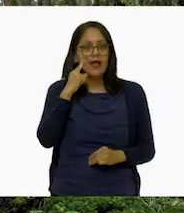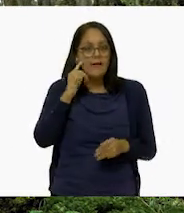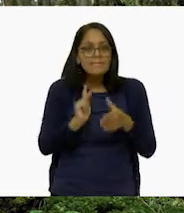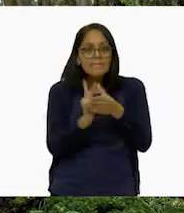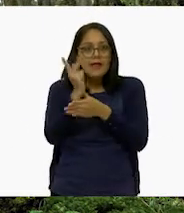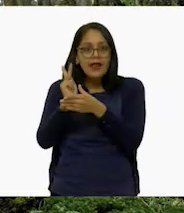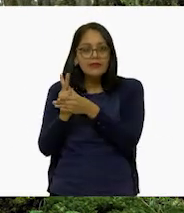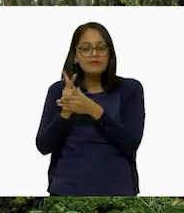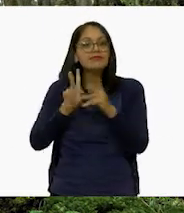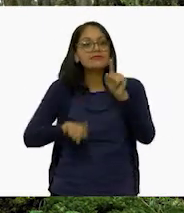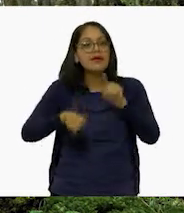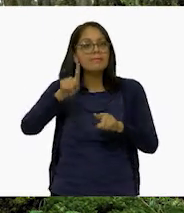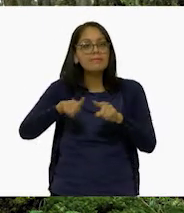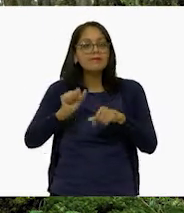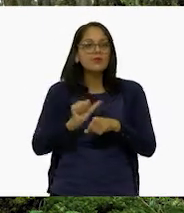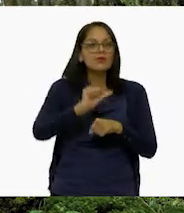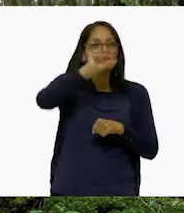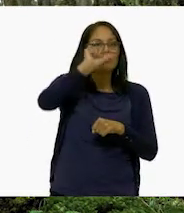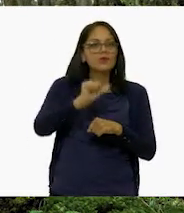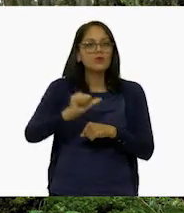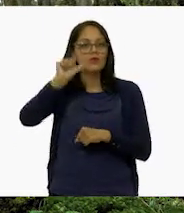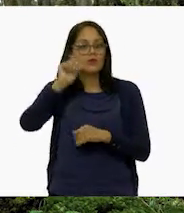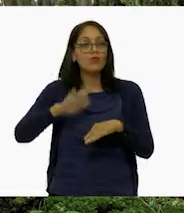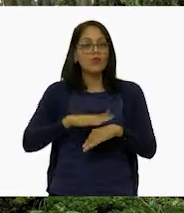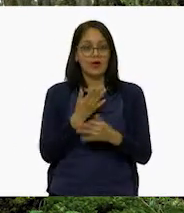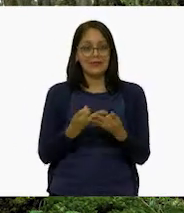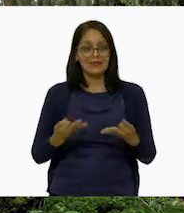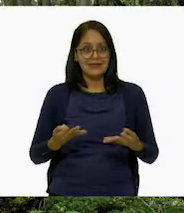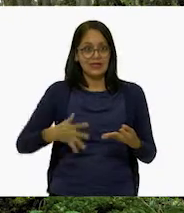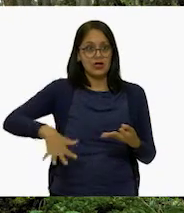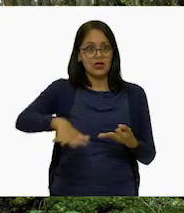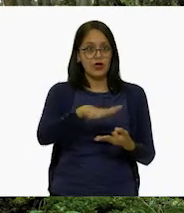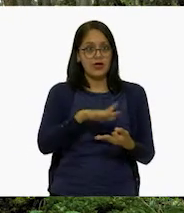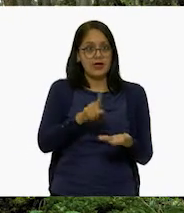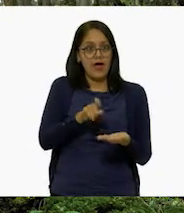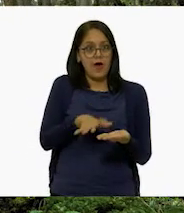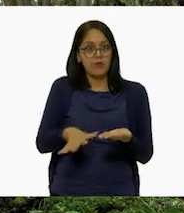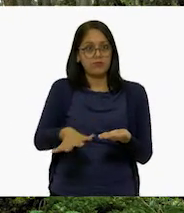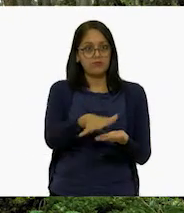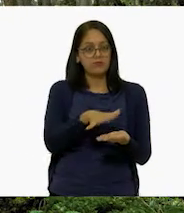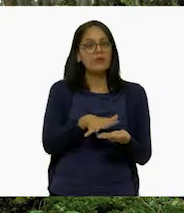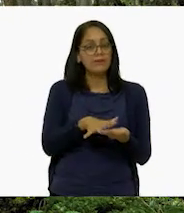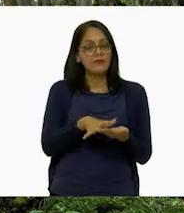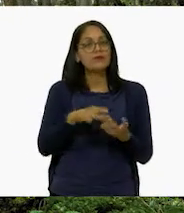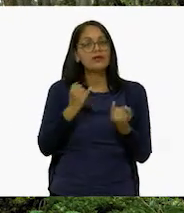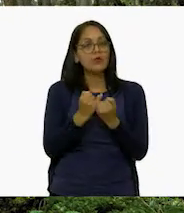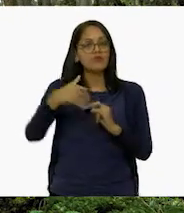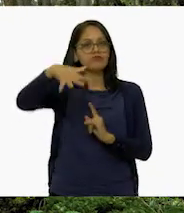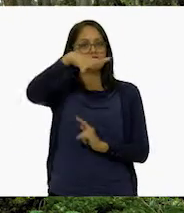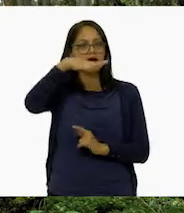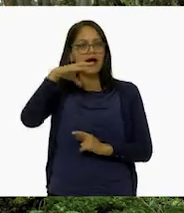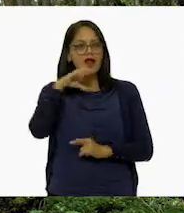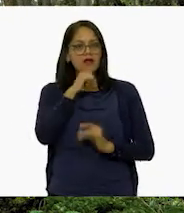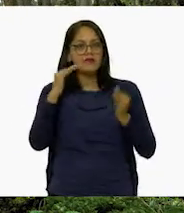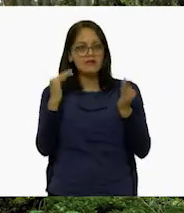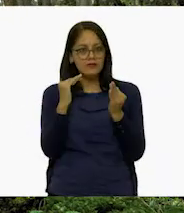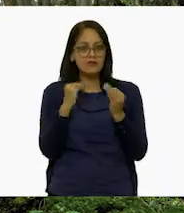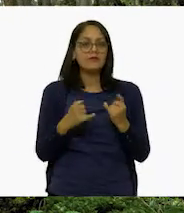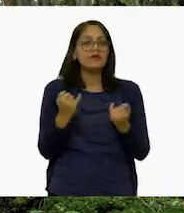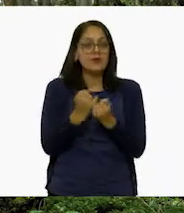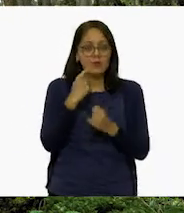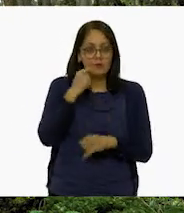con la altitud debido a que las condiciones de suelo y humedad y clima, disponibilidad